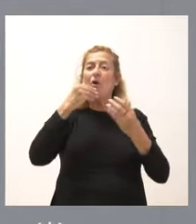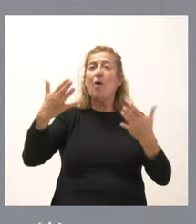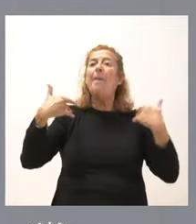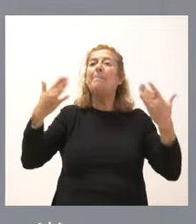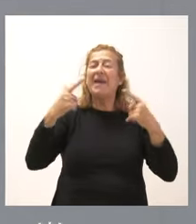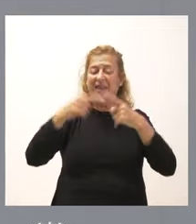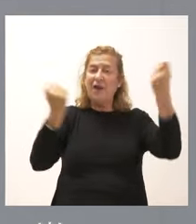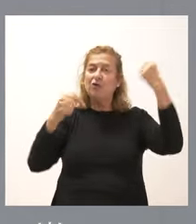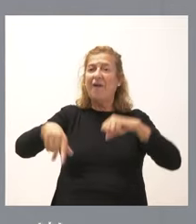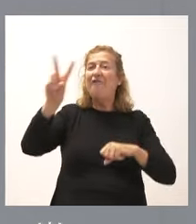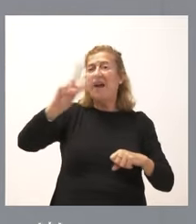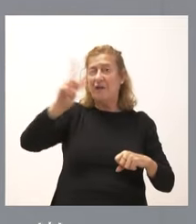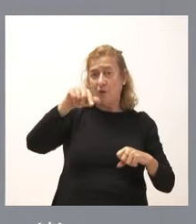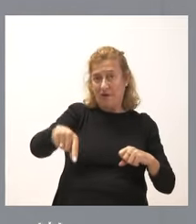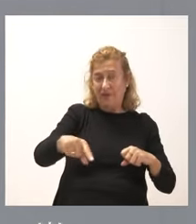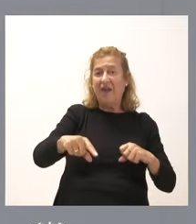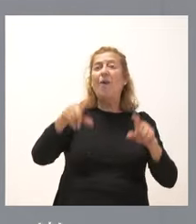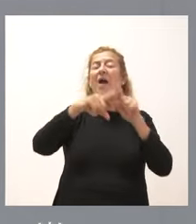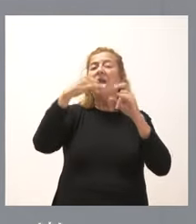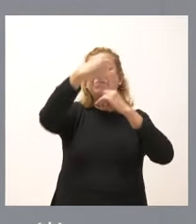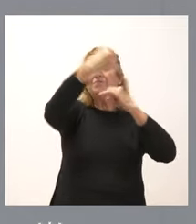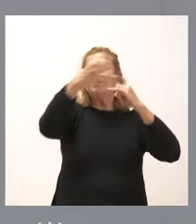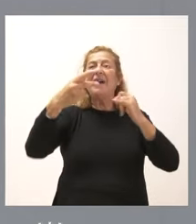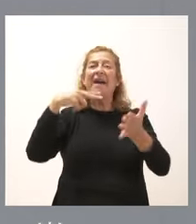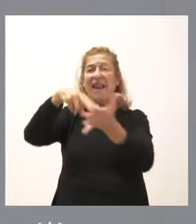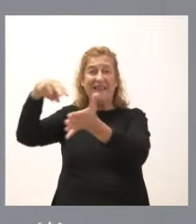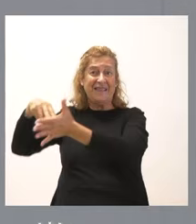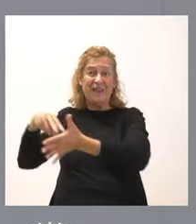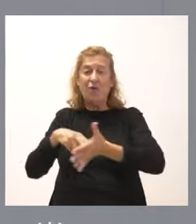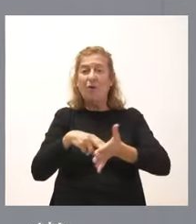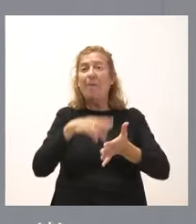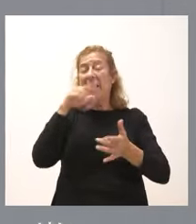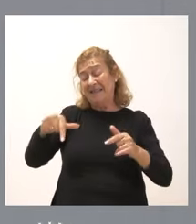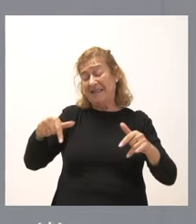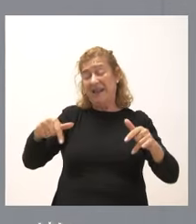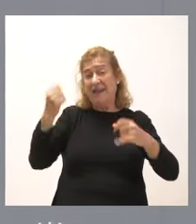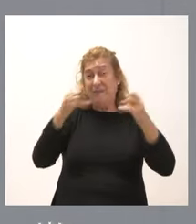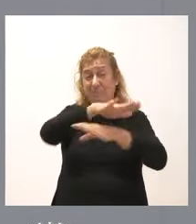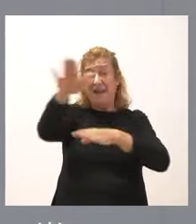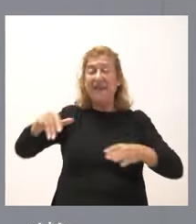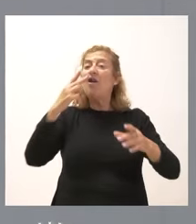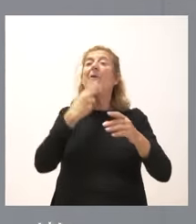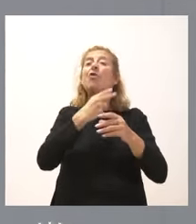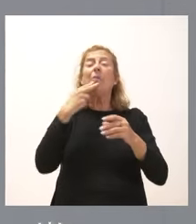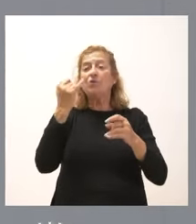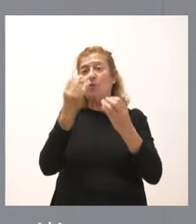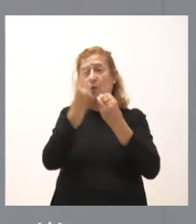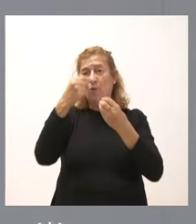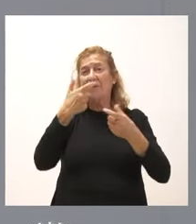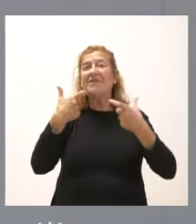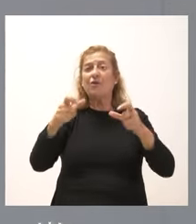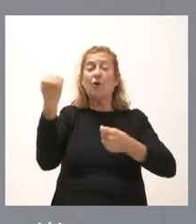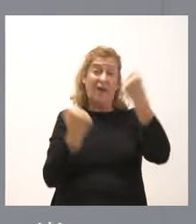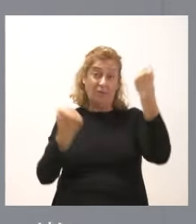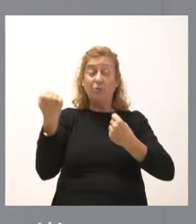automoción de Valladolid. Es el suministro eléctrico a este parque y, por tanto, es el compromiso con un sector como el de la